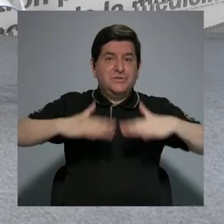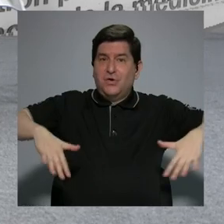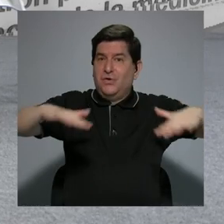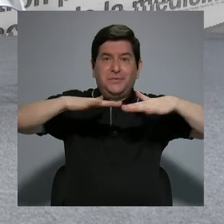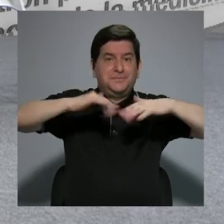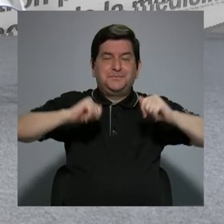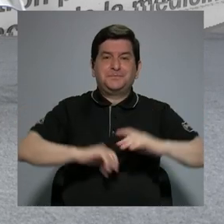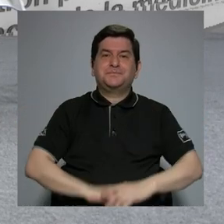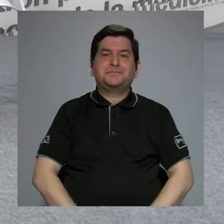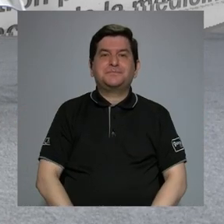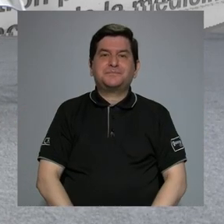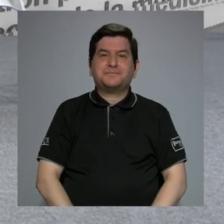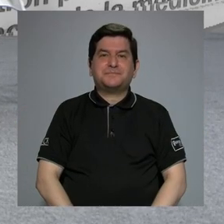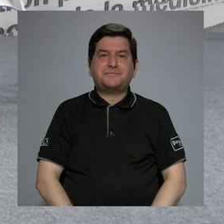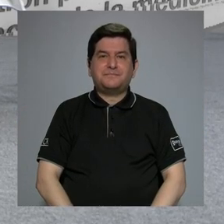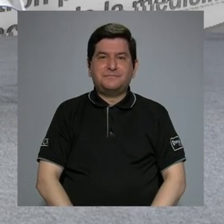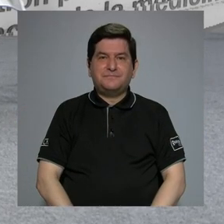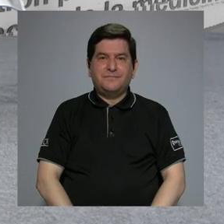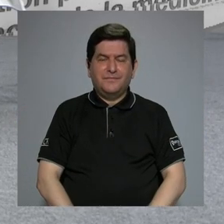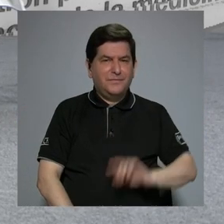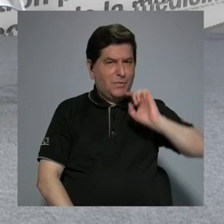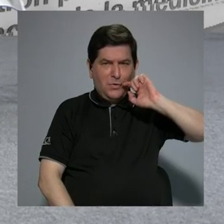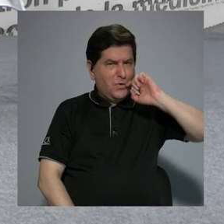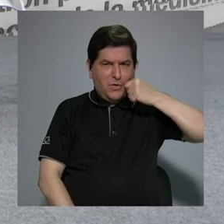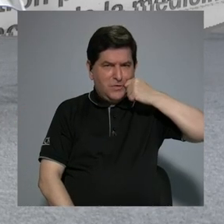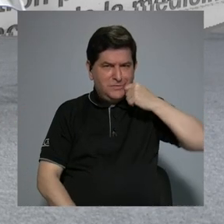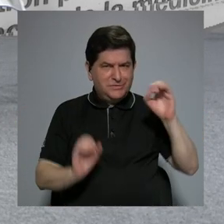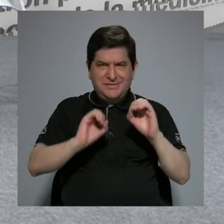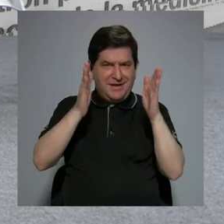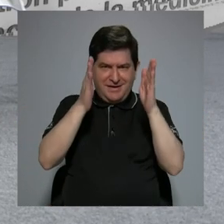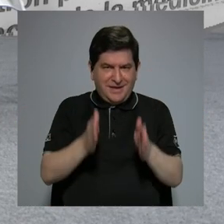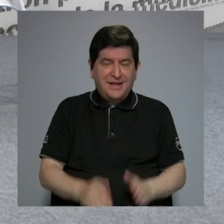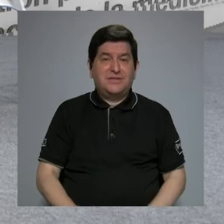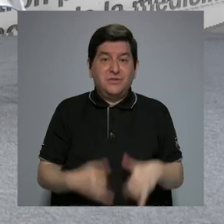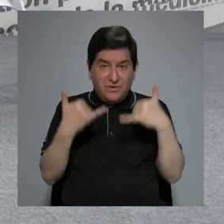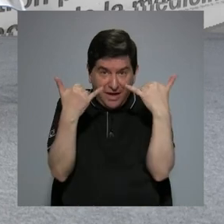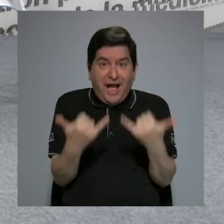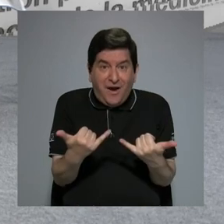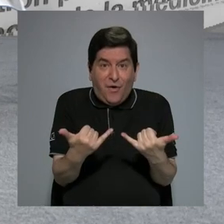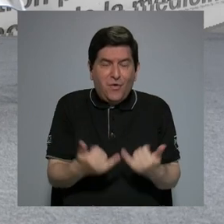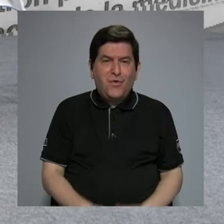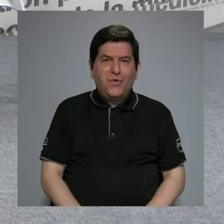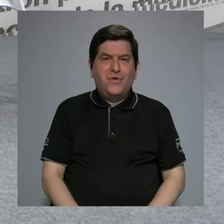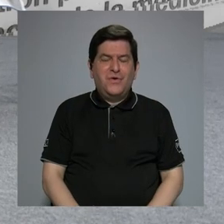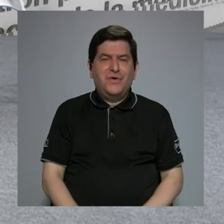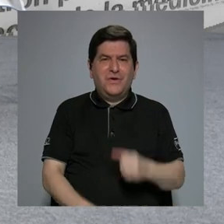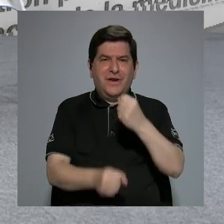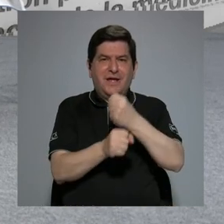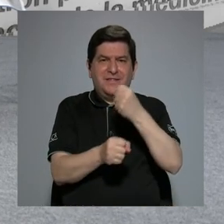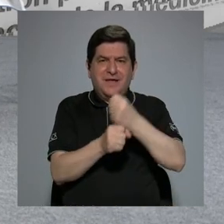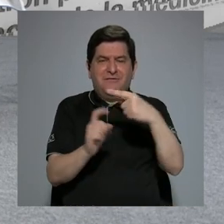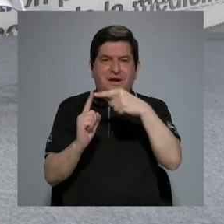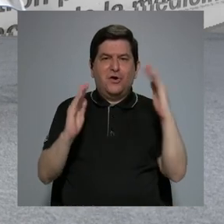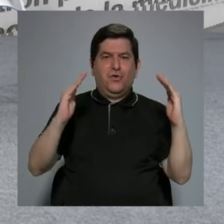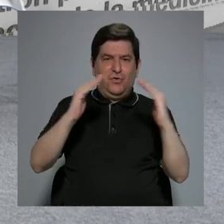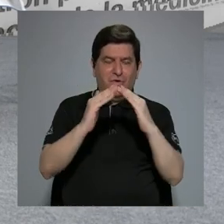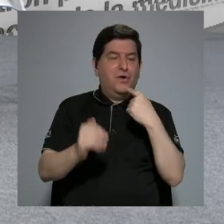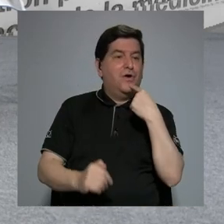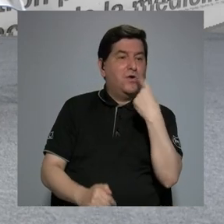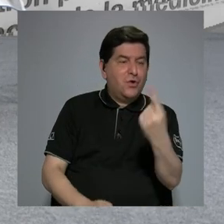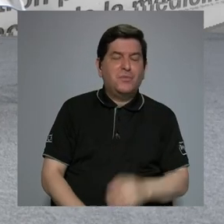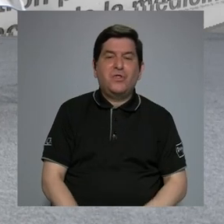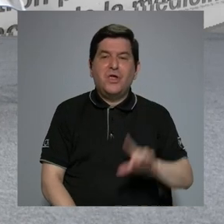¿verdad? No es un secreto para nadie que hoy en día el tema del teletrabajo, como bien decía